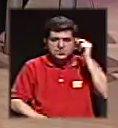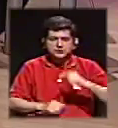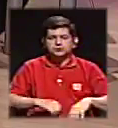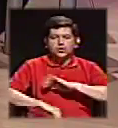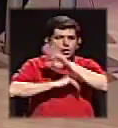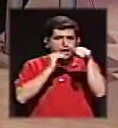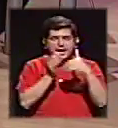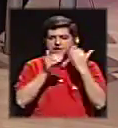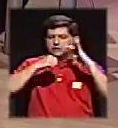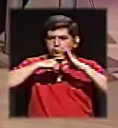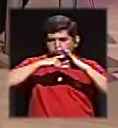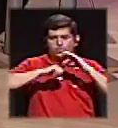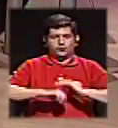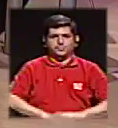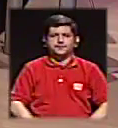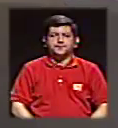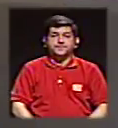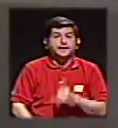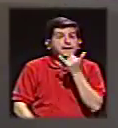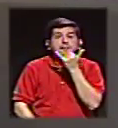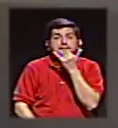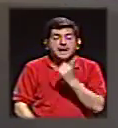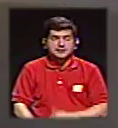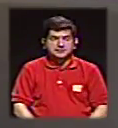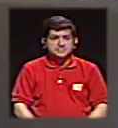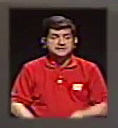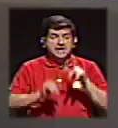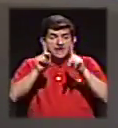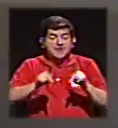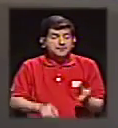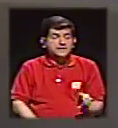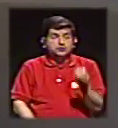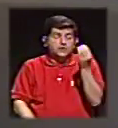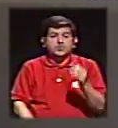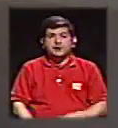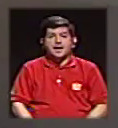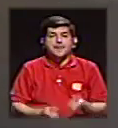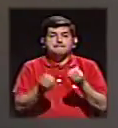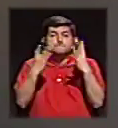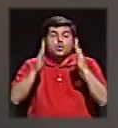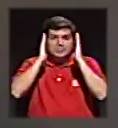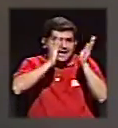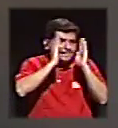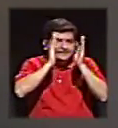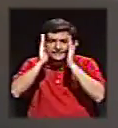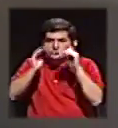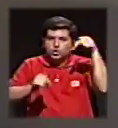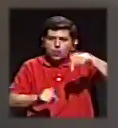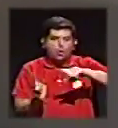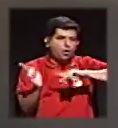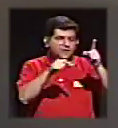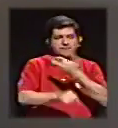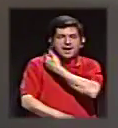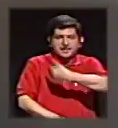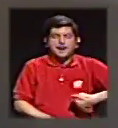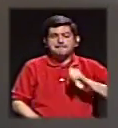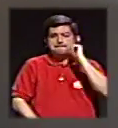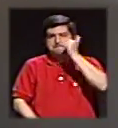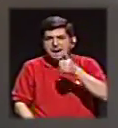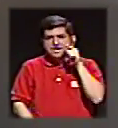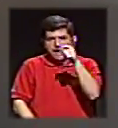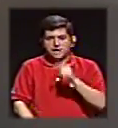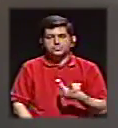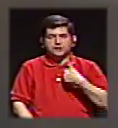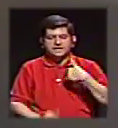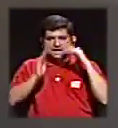Entonces, ¿qué pasa? Que esto, el muchacho multi-multitasca. Y entonces, hoy vaya a la presidencia, pero mañana